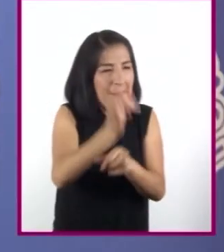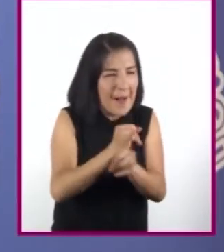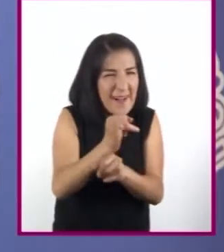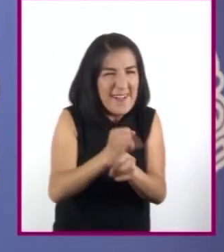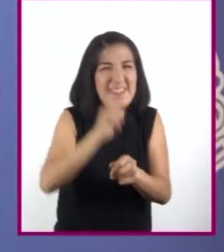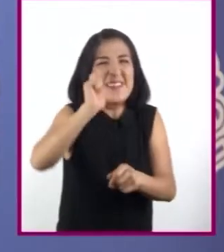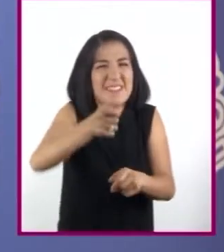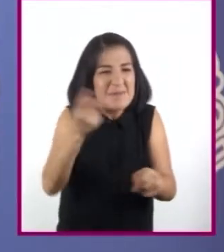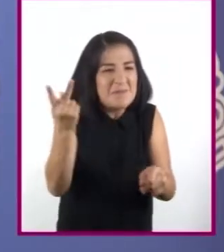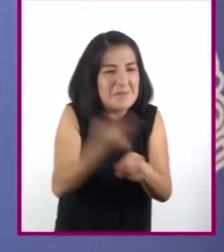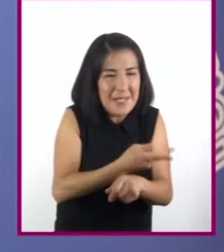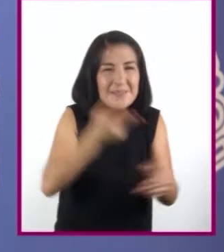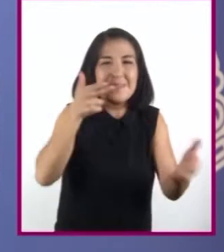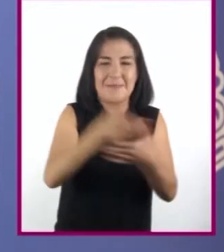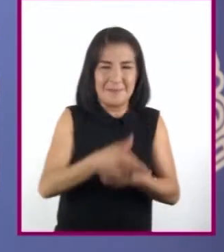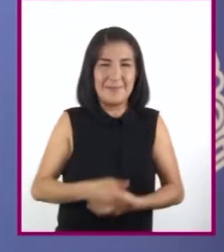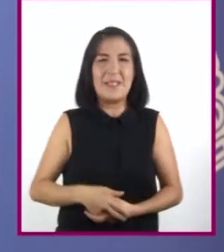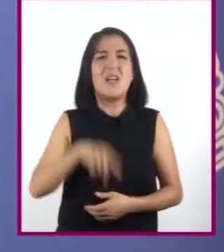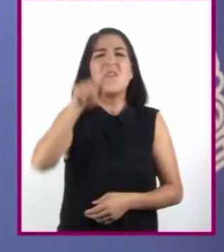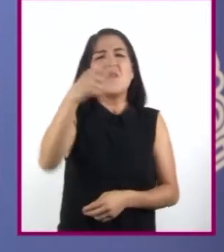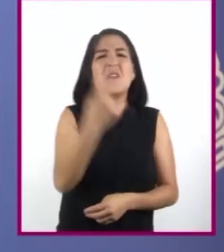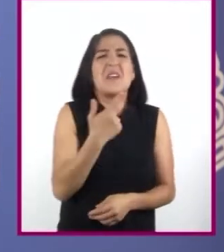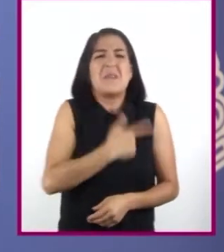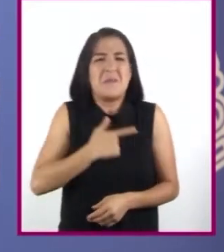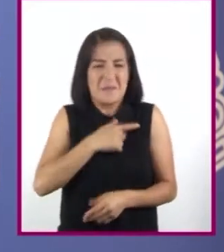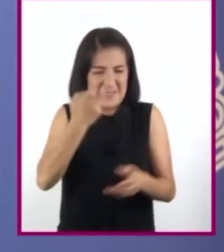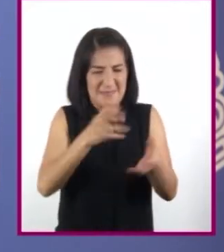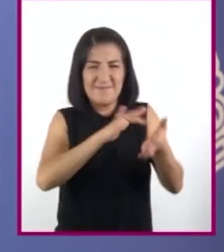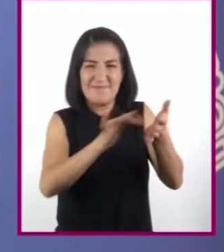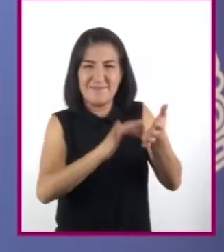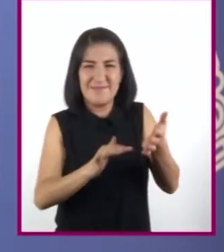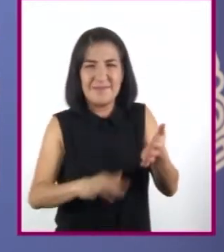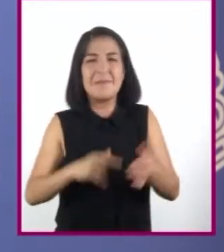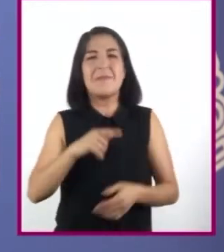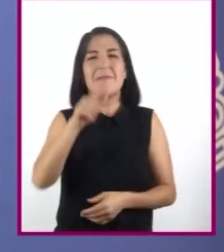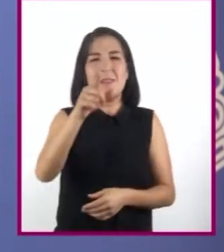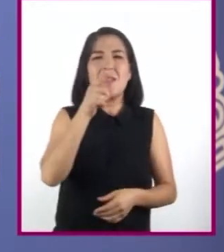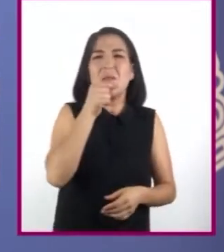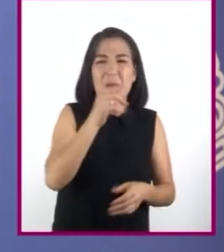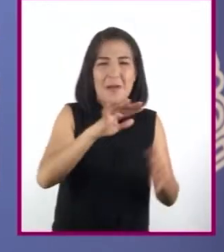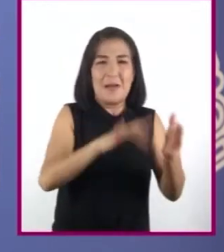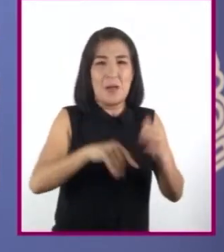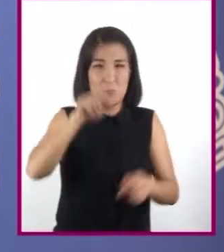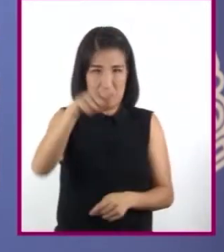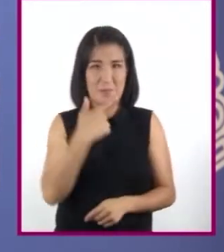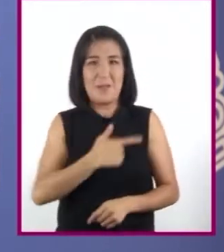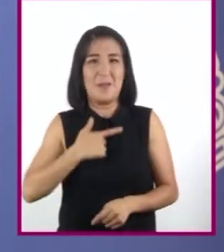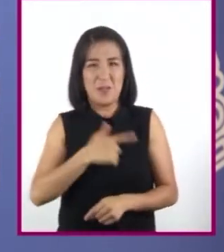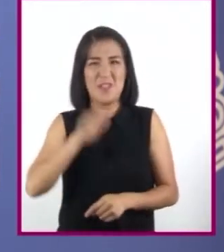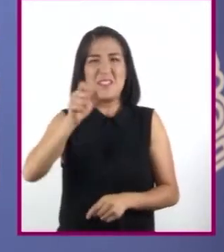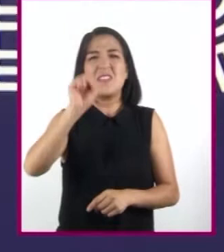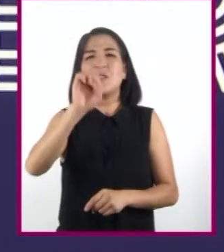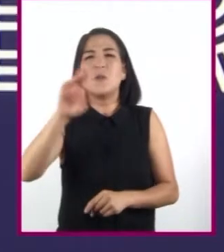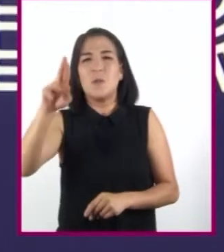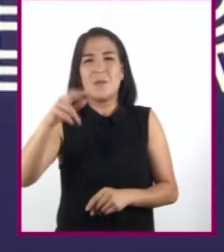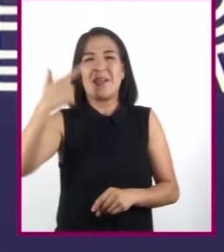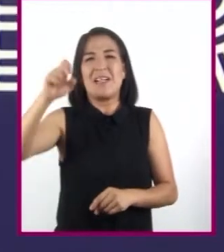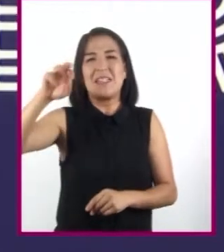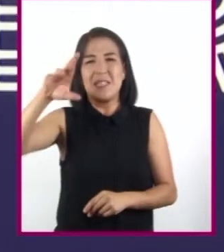¿Qué fue lo que más les gustó de este tipo de subgénero narrativo? ¿Les gustaría leer una narración sobre el subgénero policíaco?